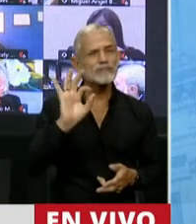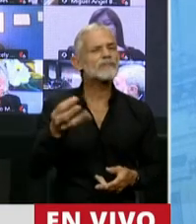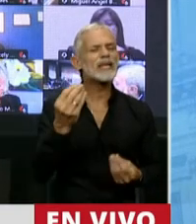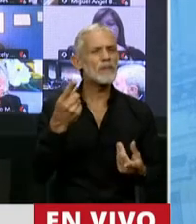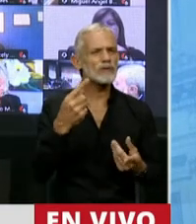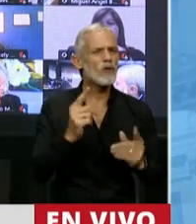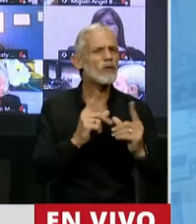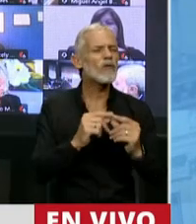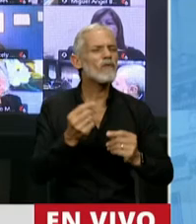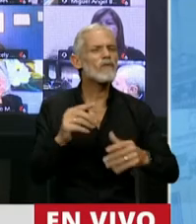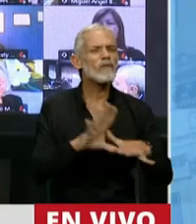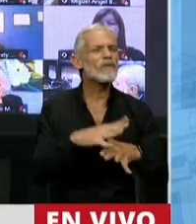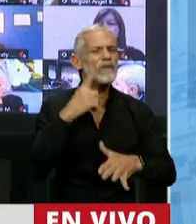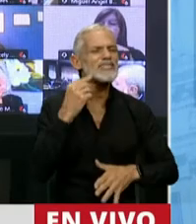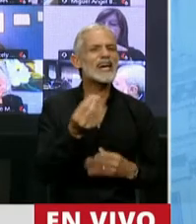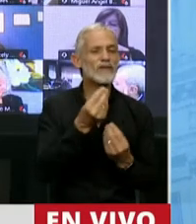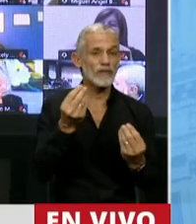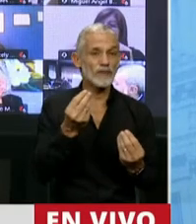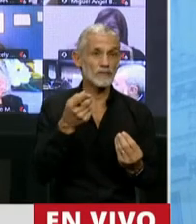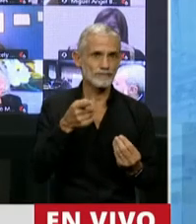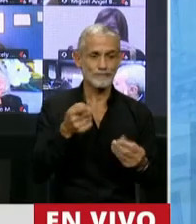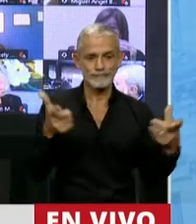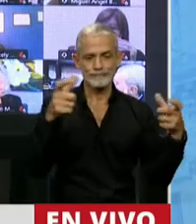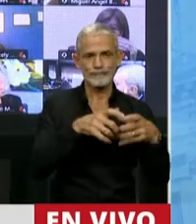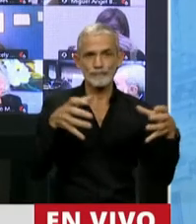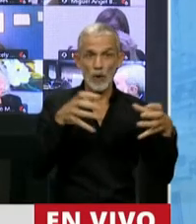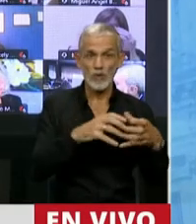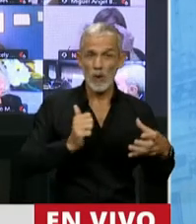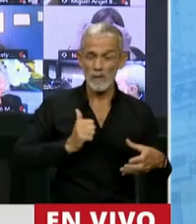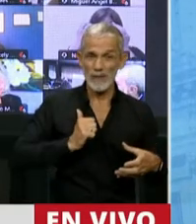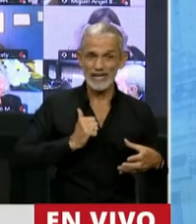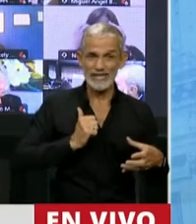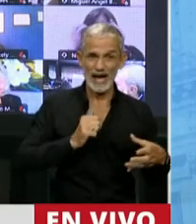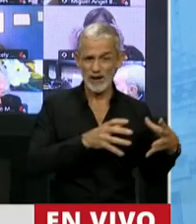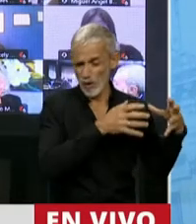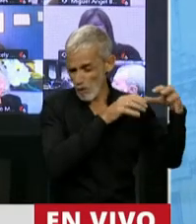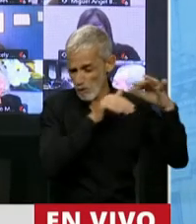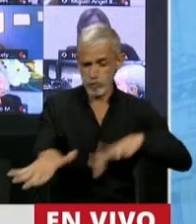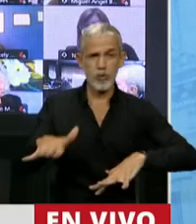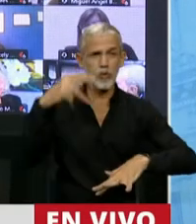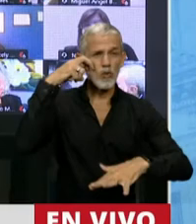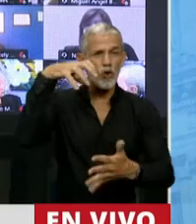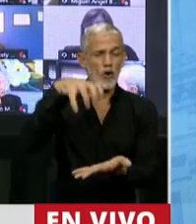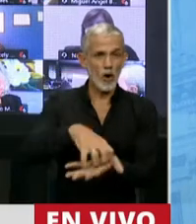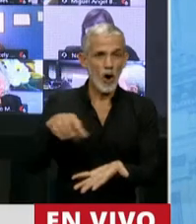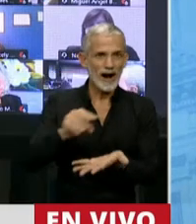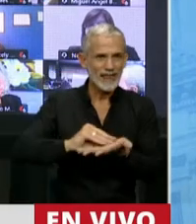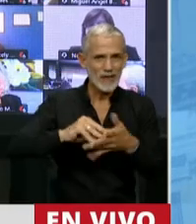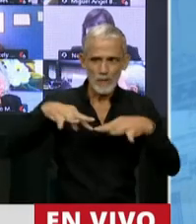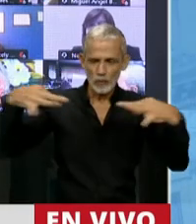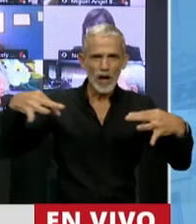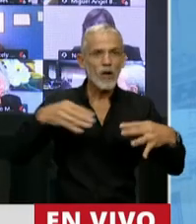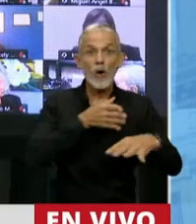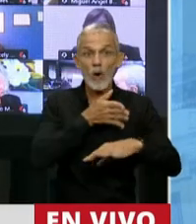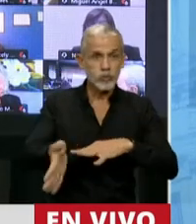qué pasó en esa fecha? Una covitiva militar ingresó a esta Cámara, ingresó al